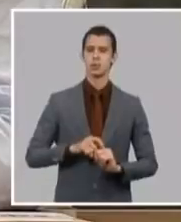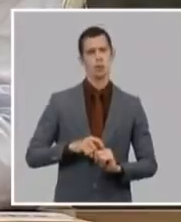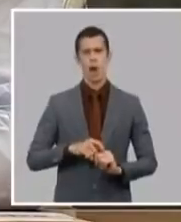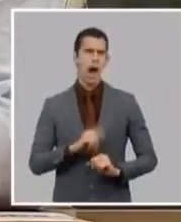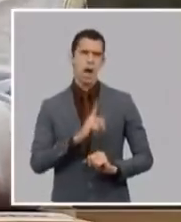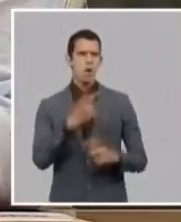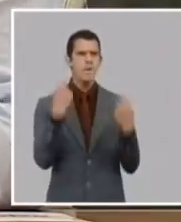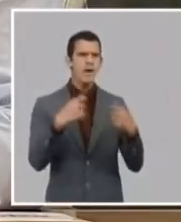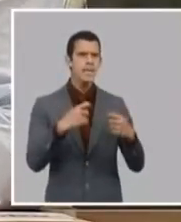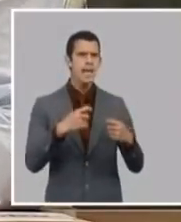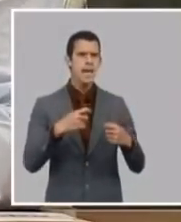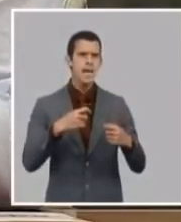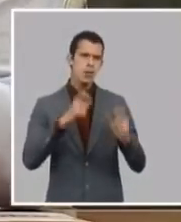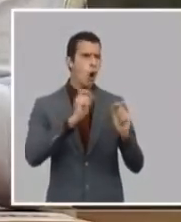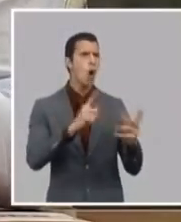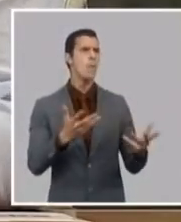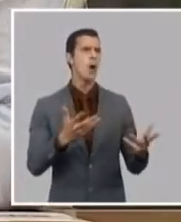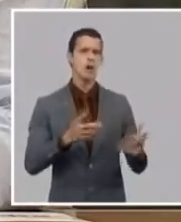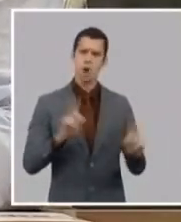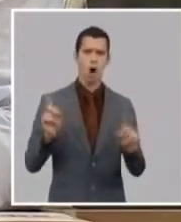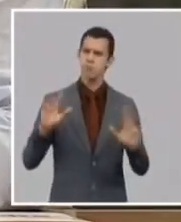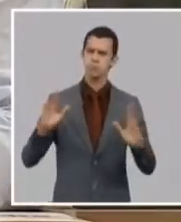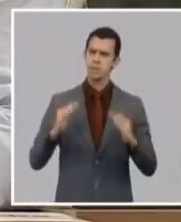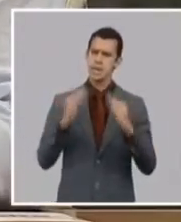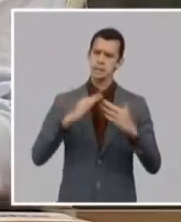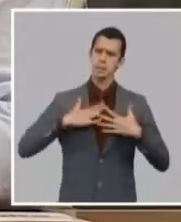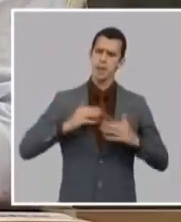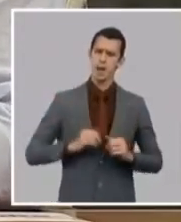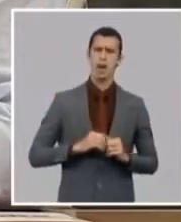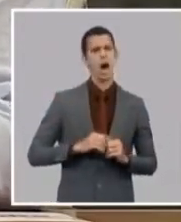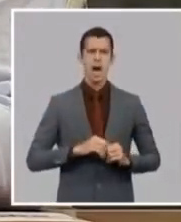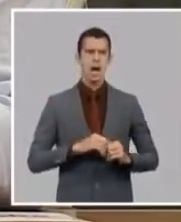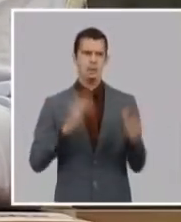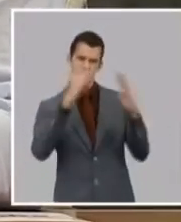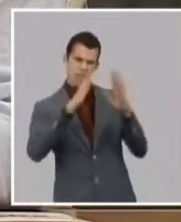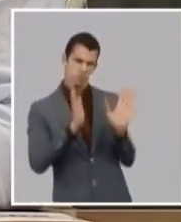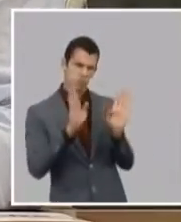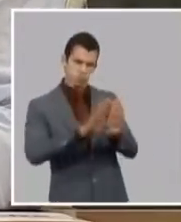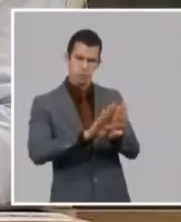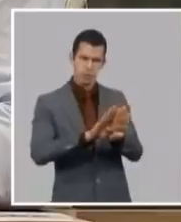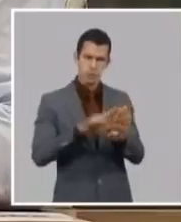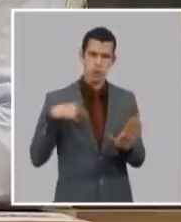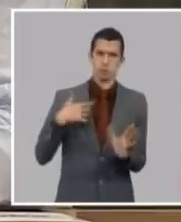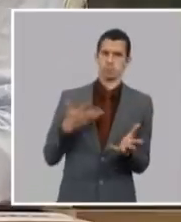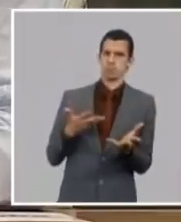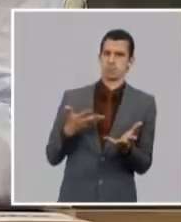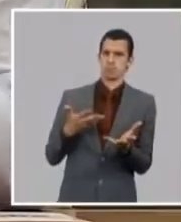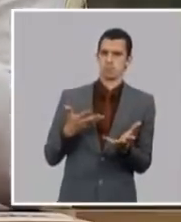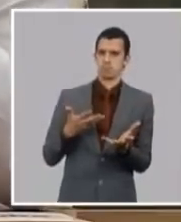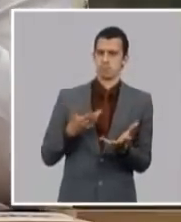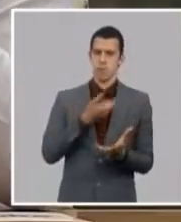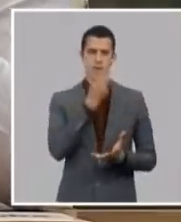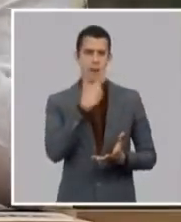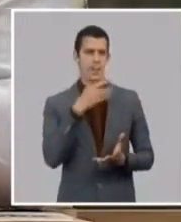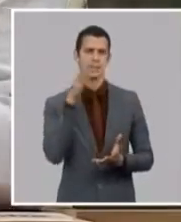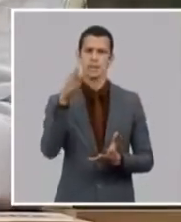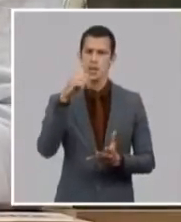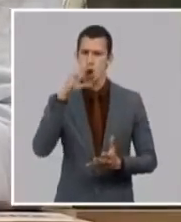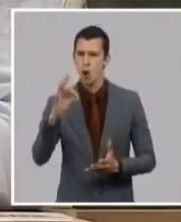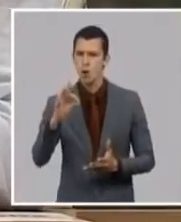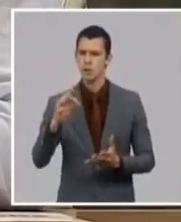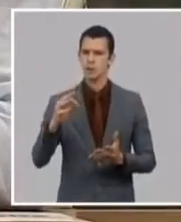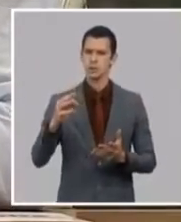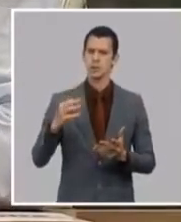al supermercado ni a la farmacia ni al banco y tampoco deja que me vendan los repuestos del carro o la moto y